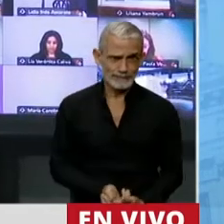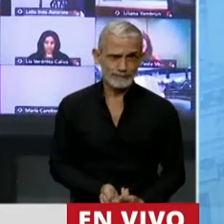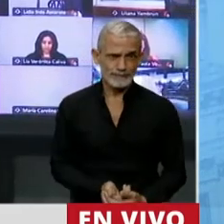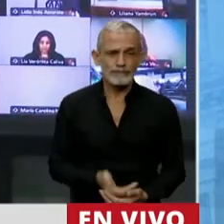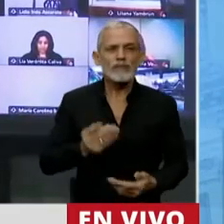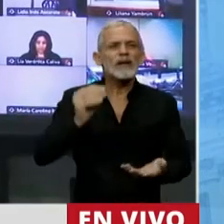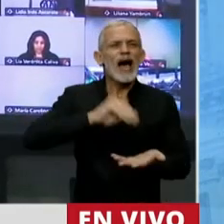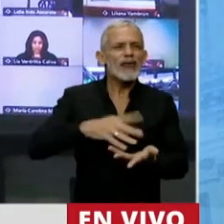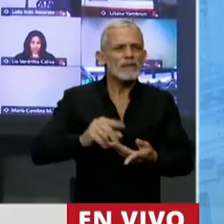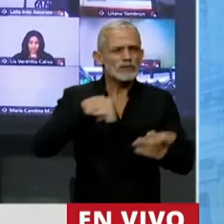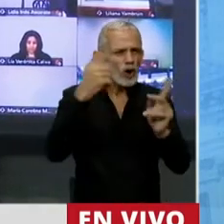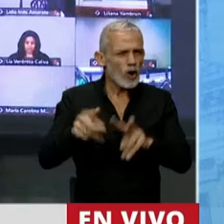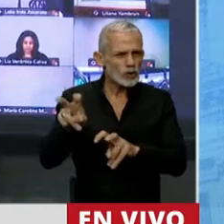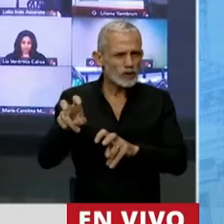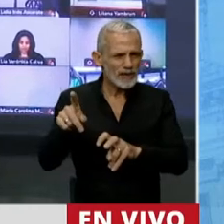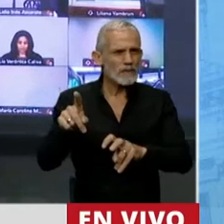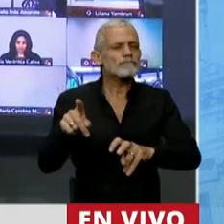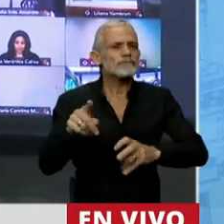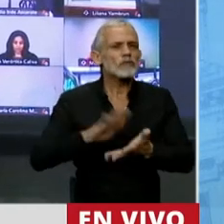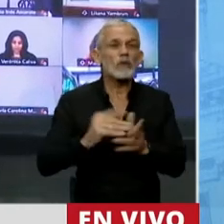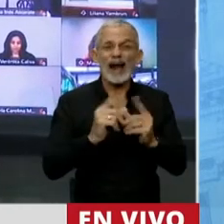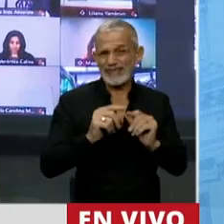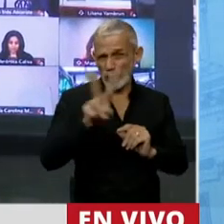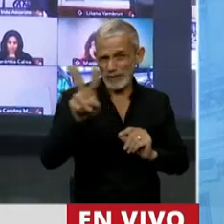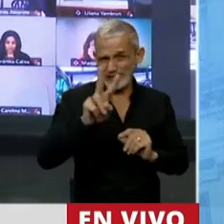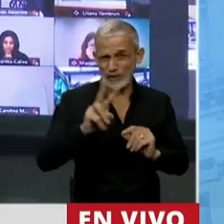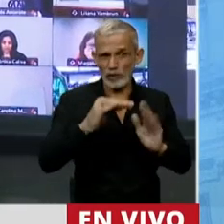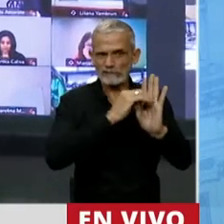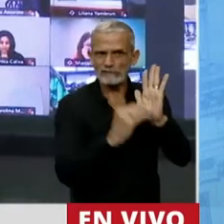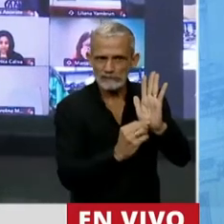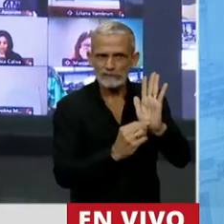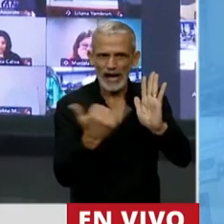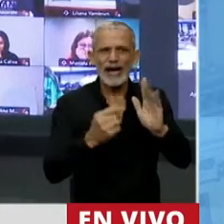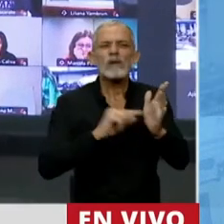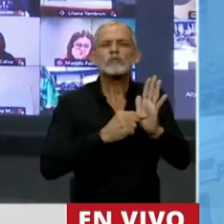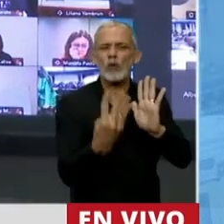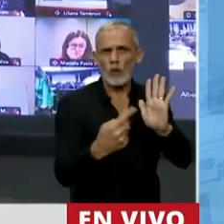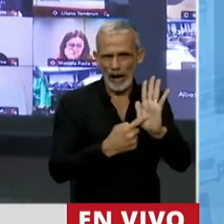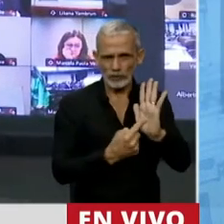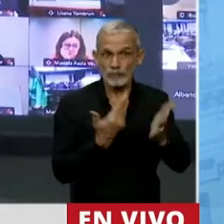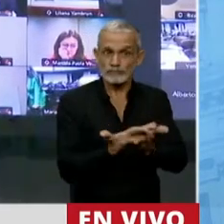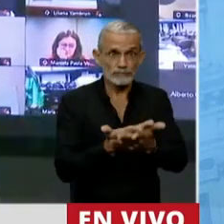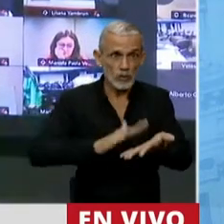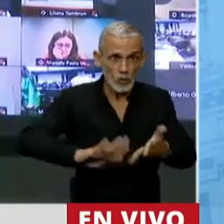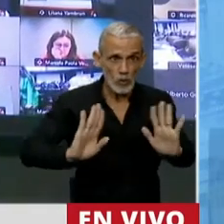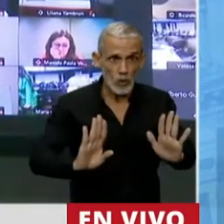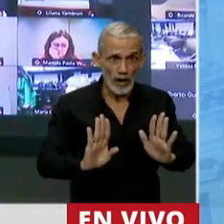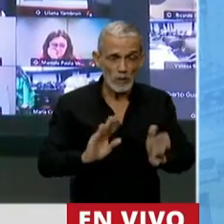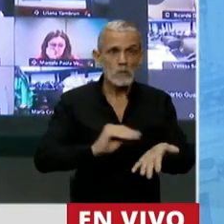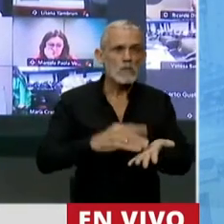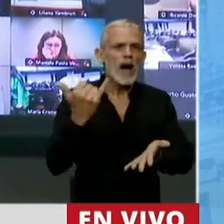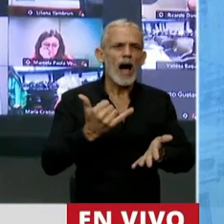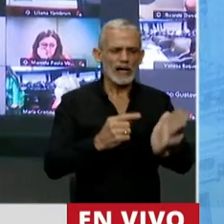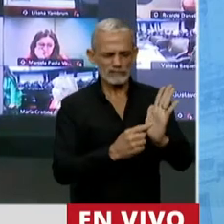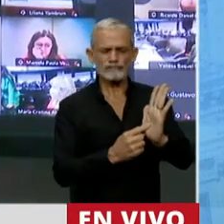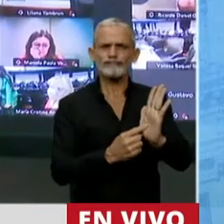en el otro aspecto, en el artículo 22-4 que se está proponiendo, hay ahí un